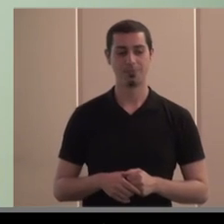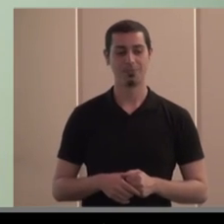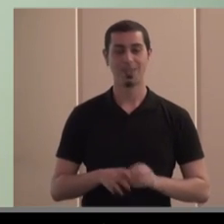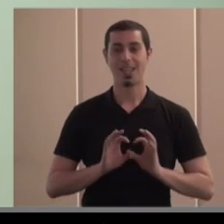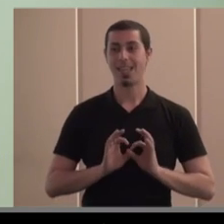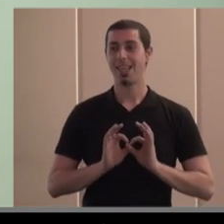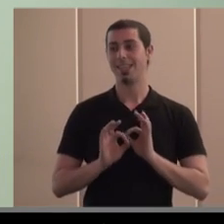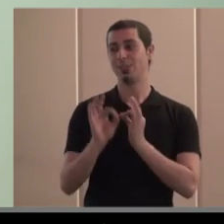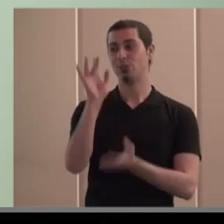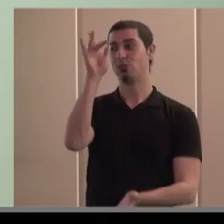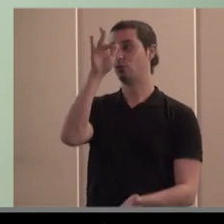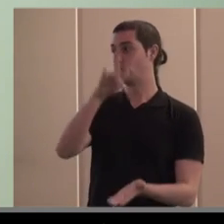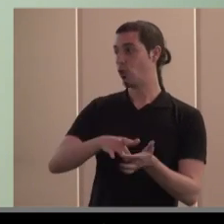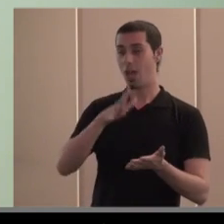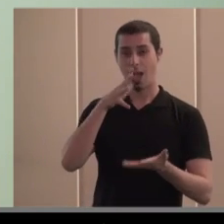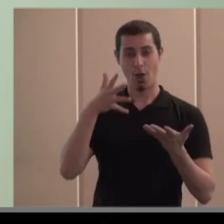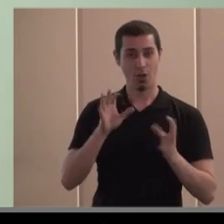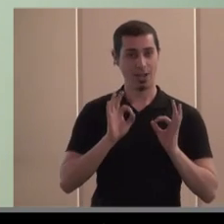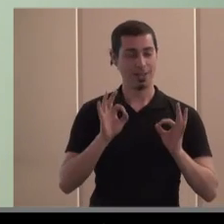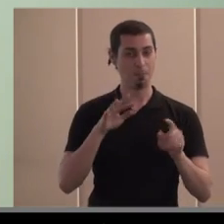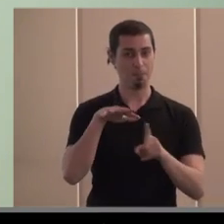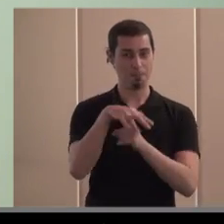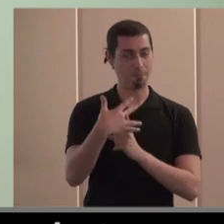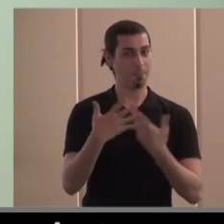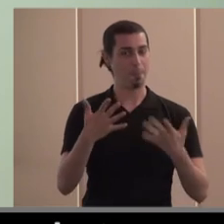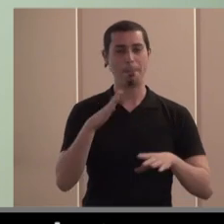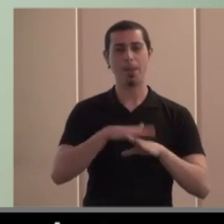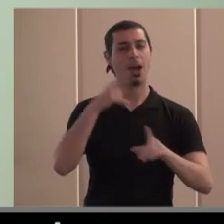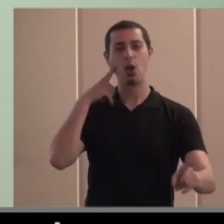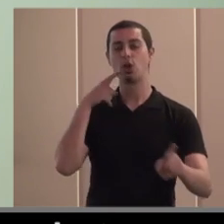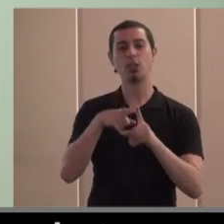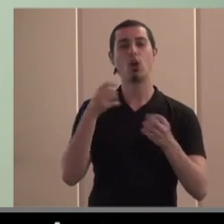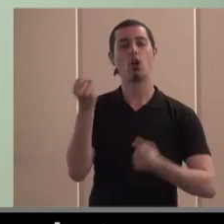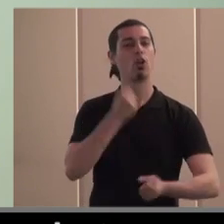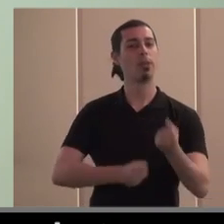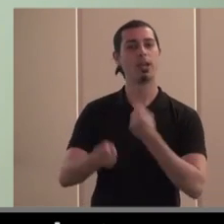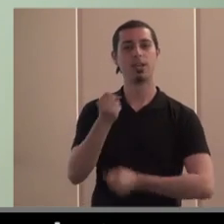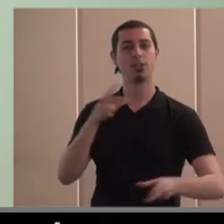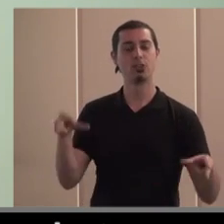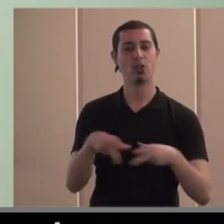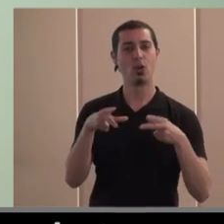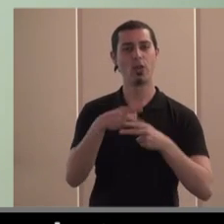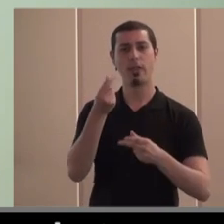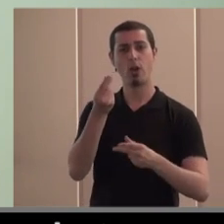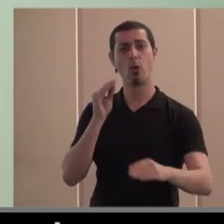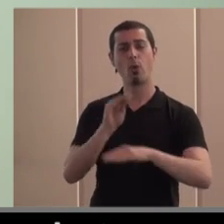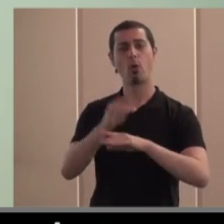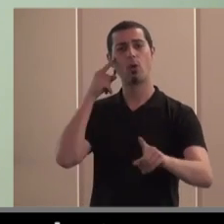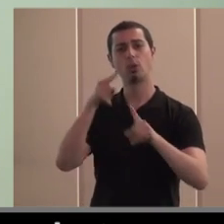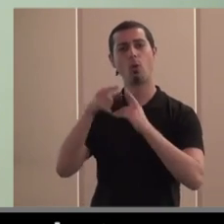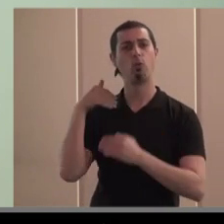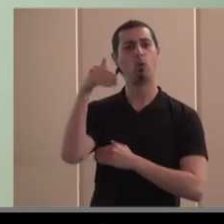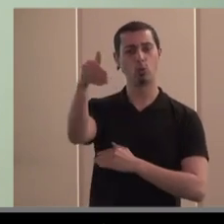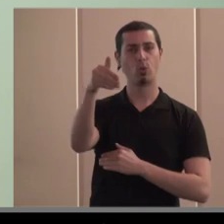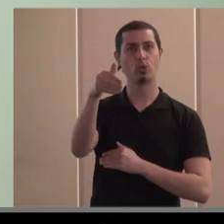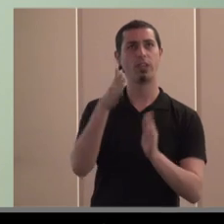es el momento es el momento para que la economía social realice inversiones de futuro planificando a